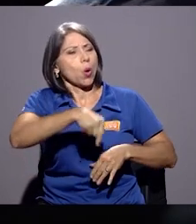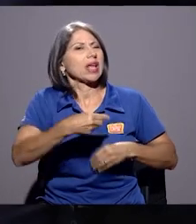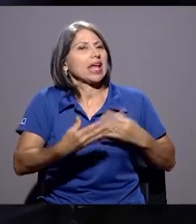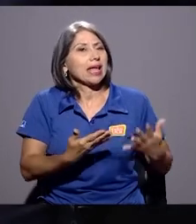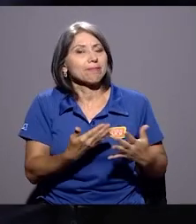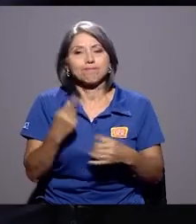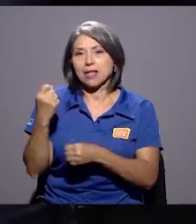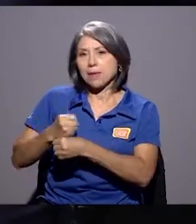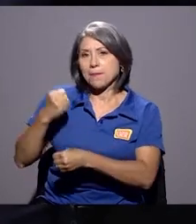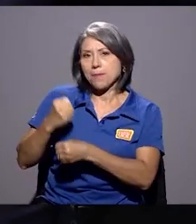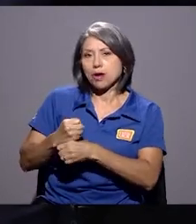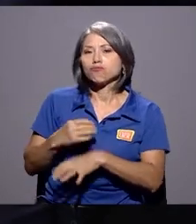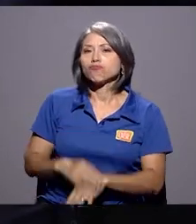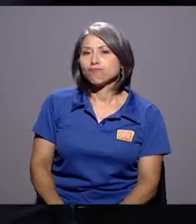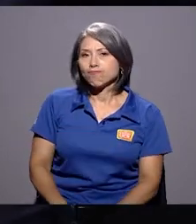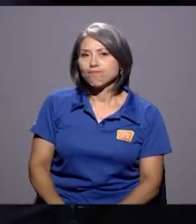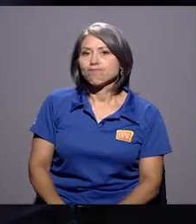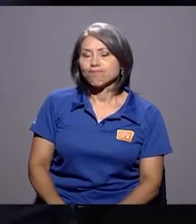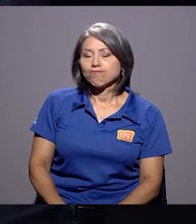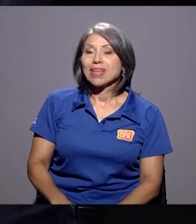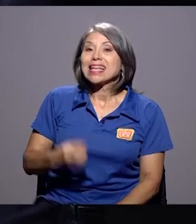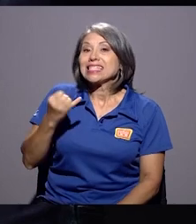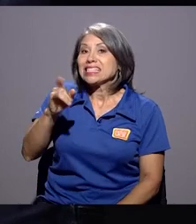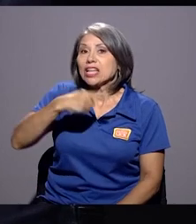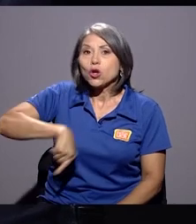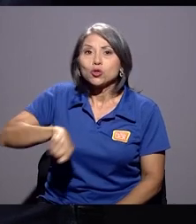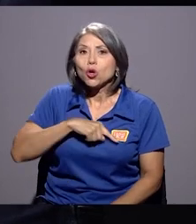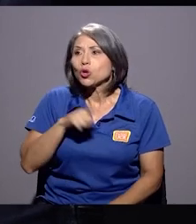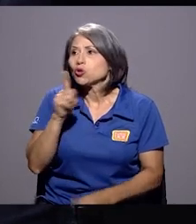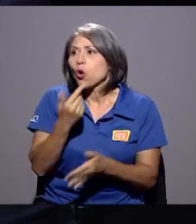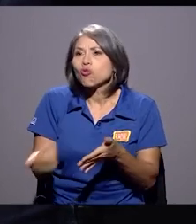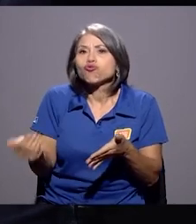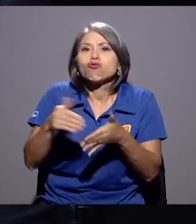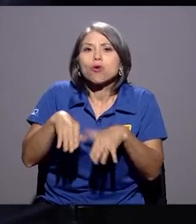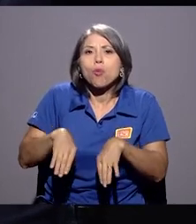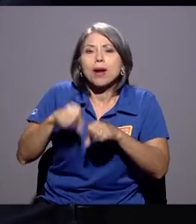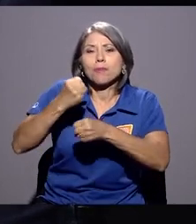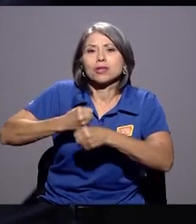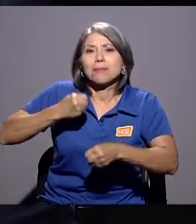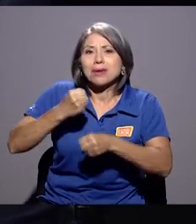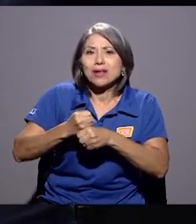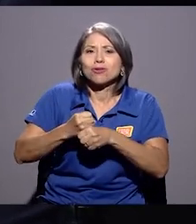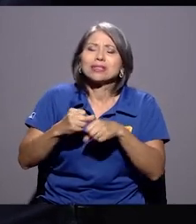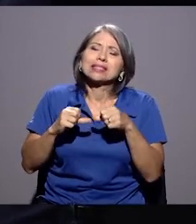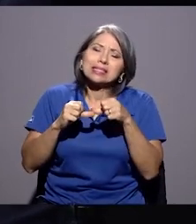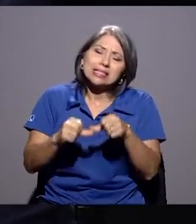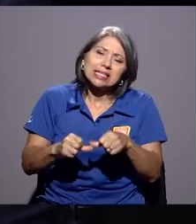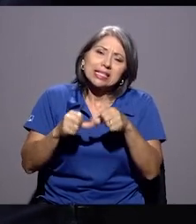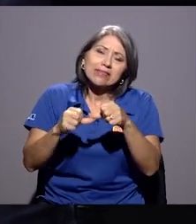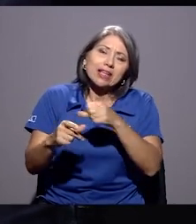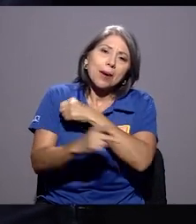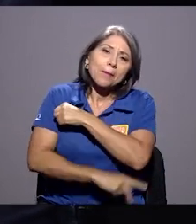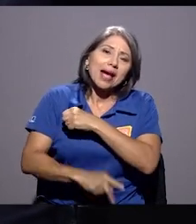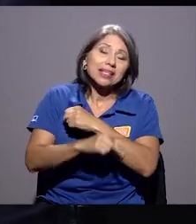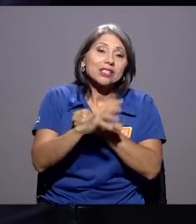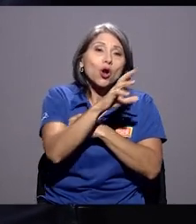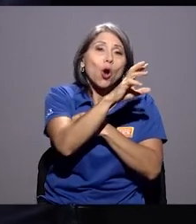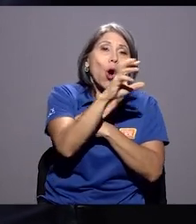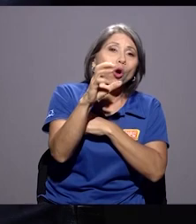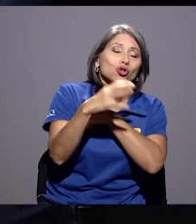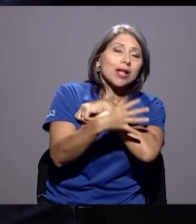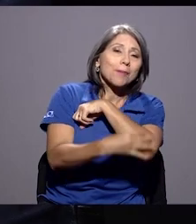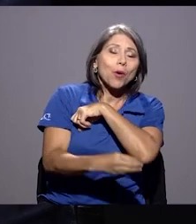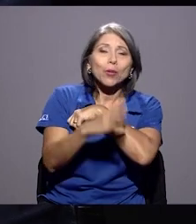país? El empleo. Definitivamente, si nosotros no recuperamos el empleo, vamos a seguir partiendo el país en la costa